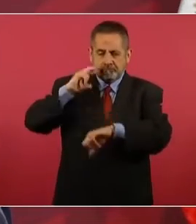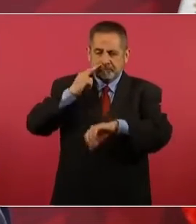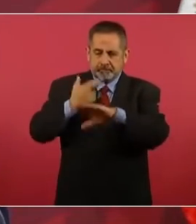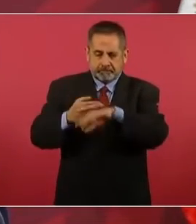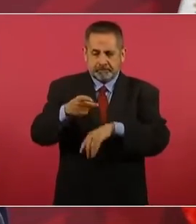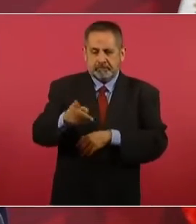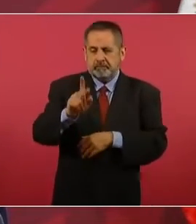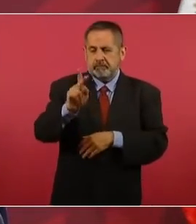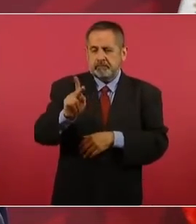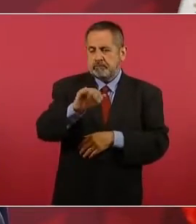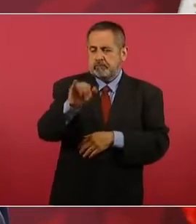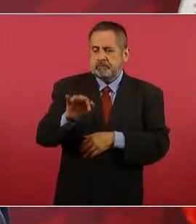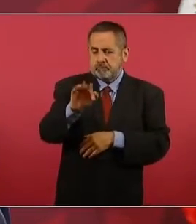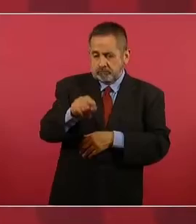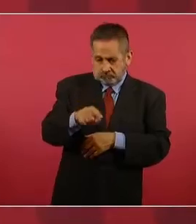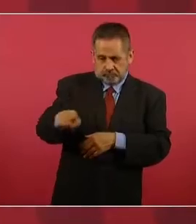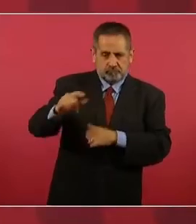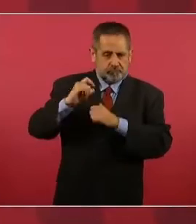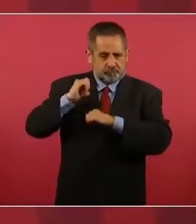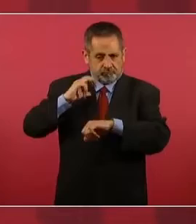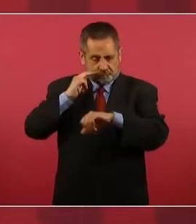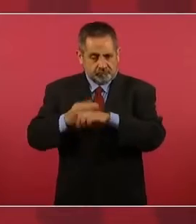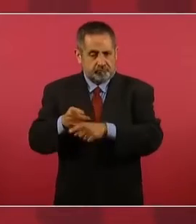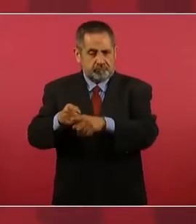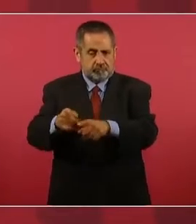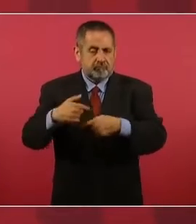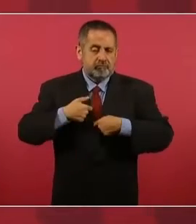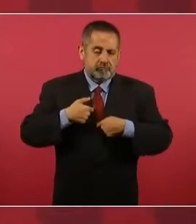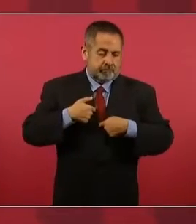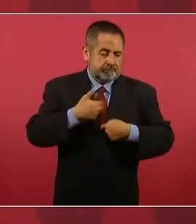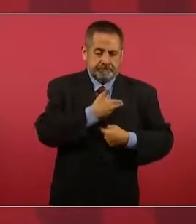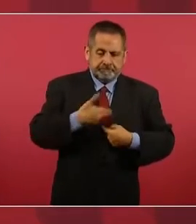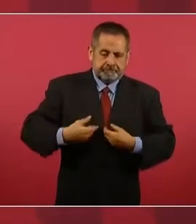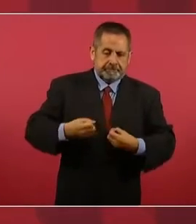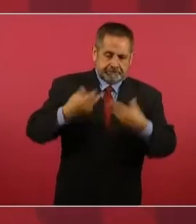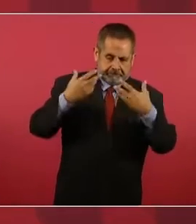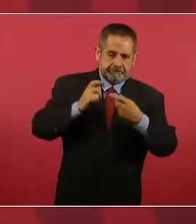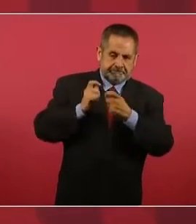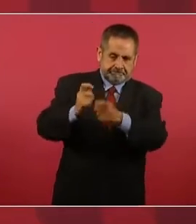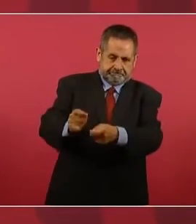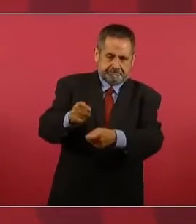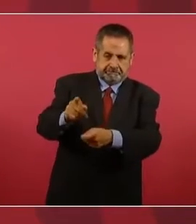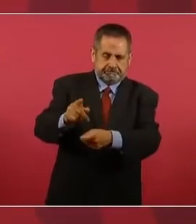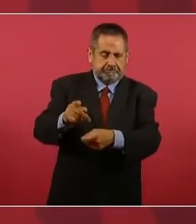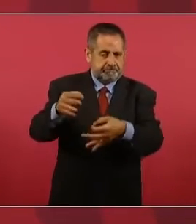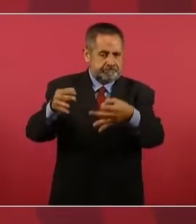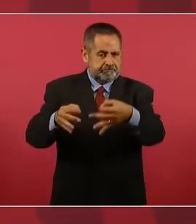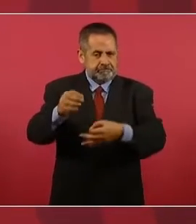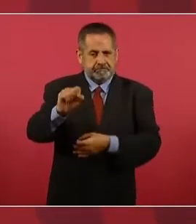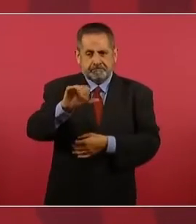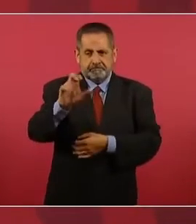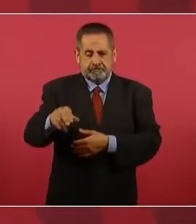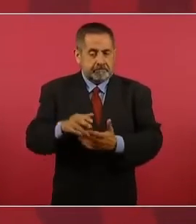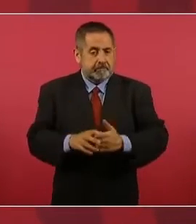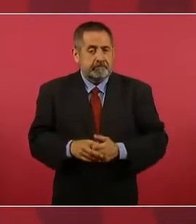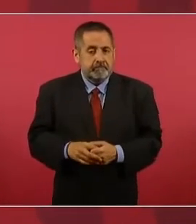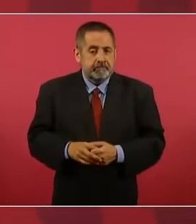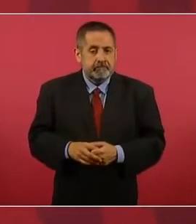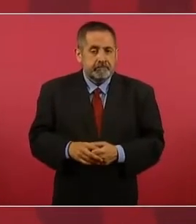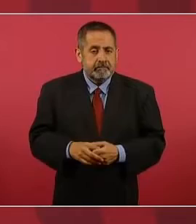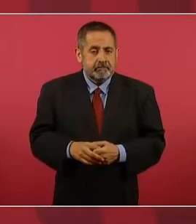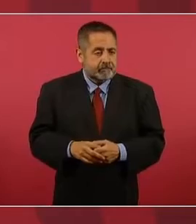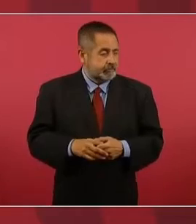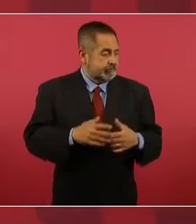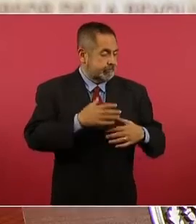llegó a ver un procurador del